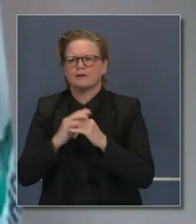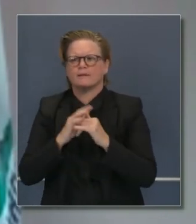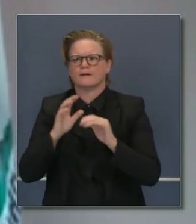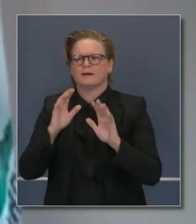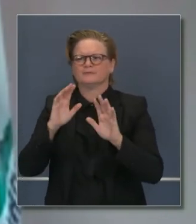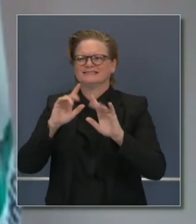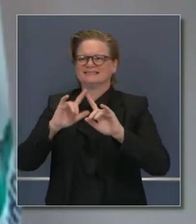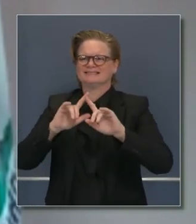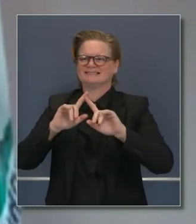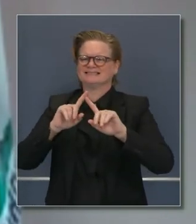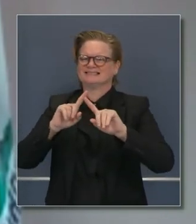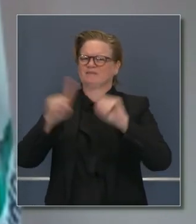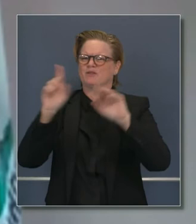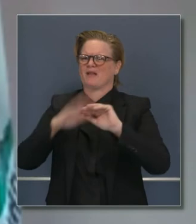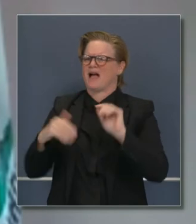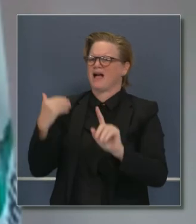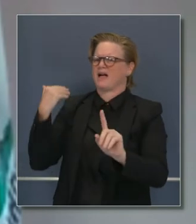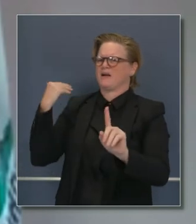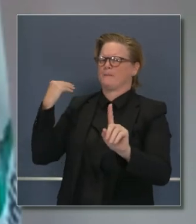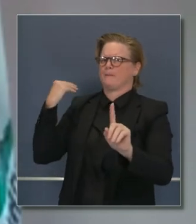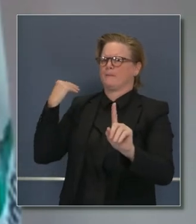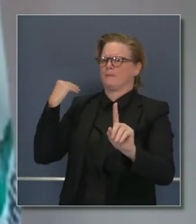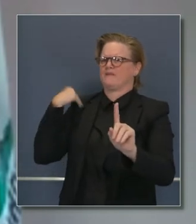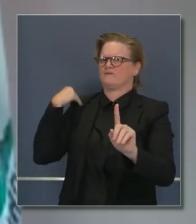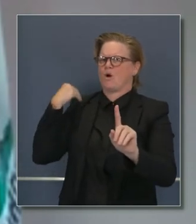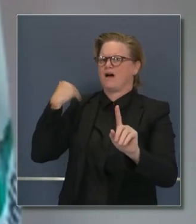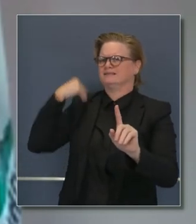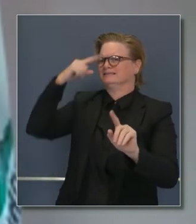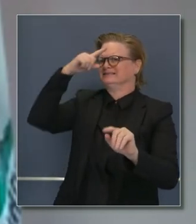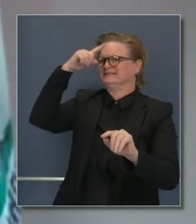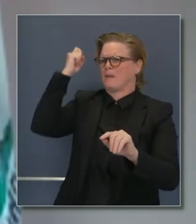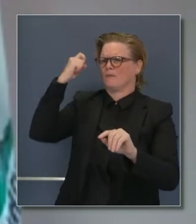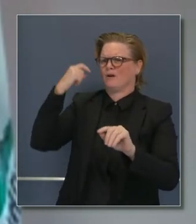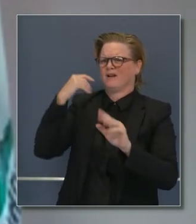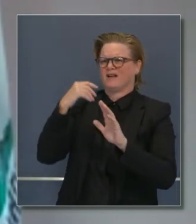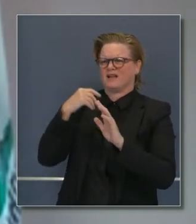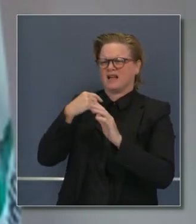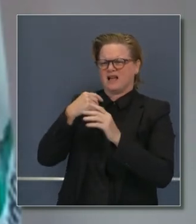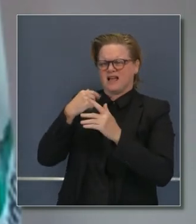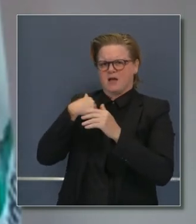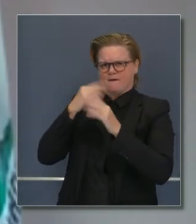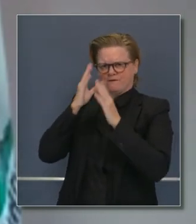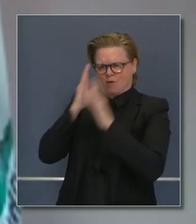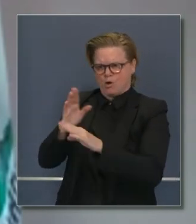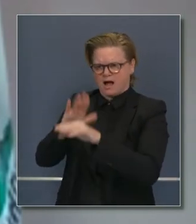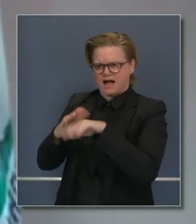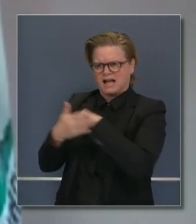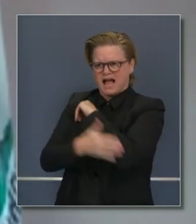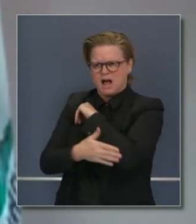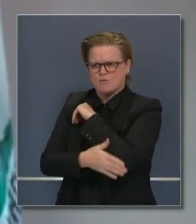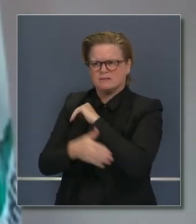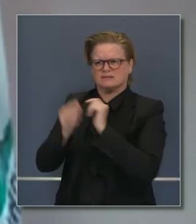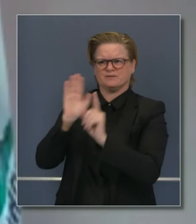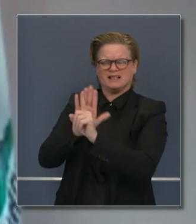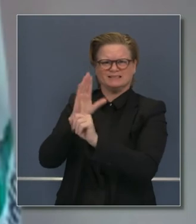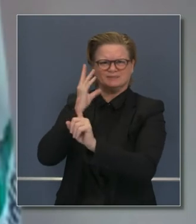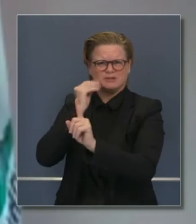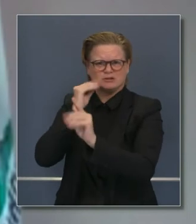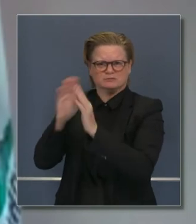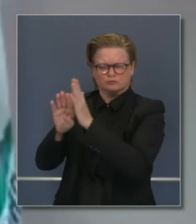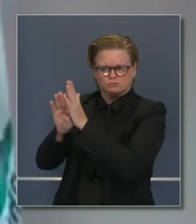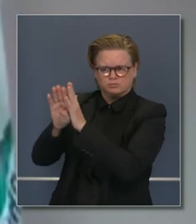como dijimos, a diferencia de la primavera y en el verano, cuando realmente estábamos enfocados en los condados que